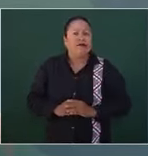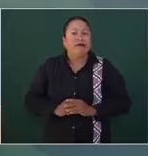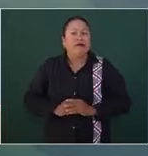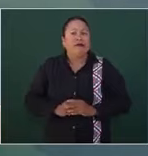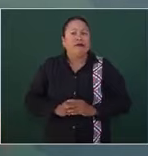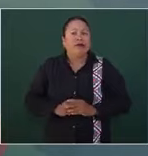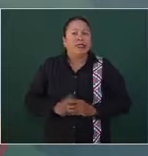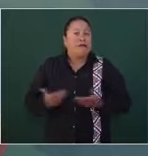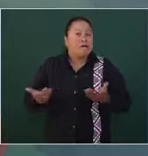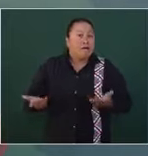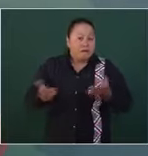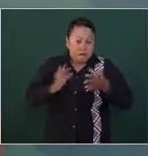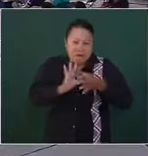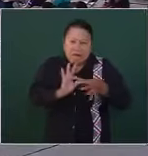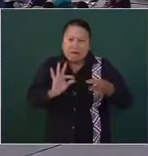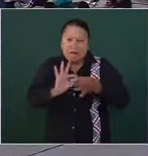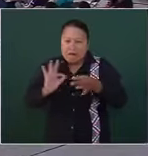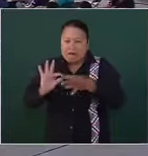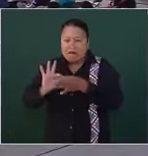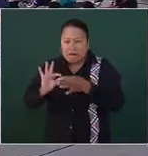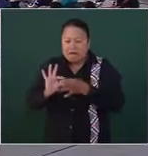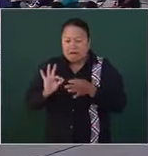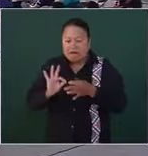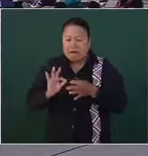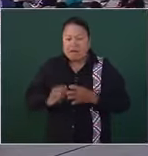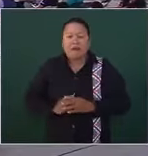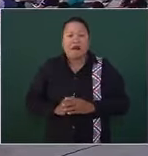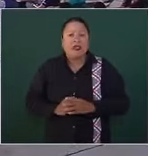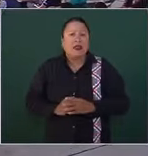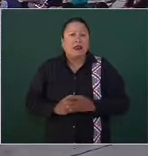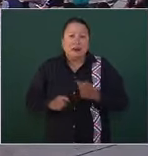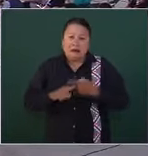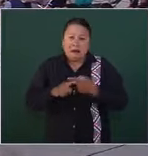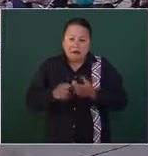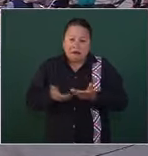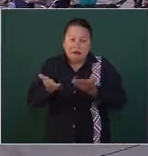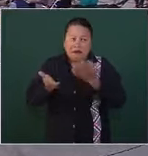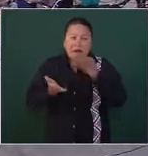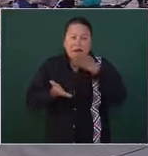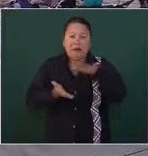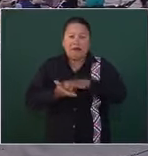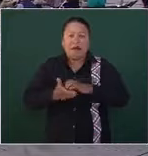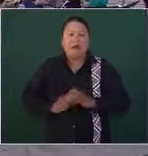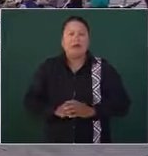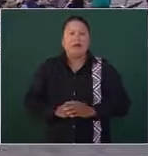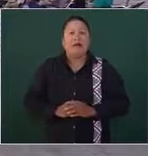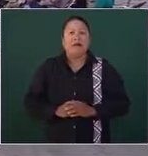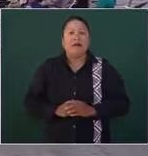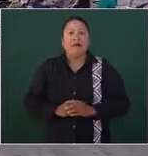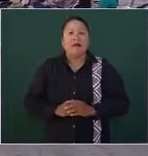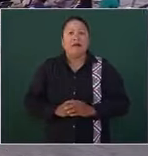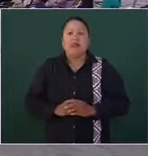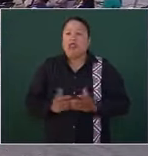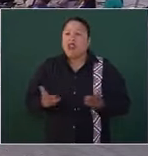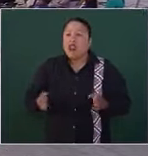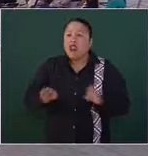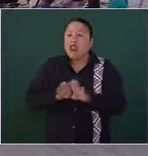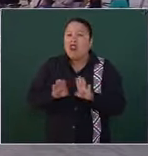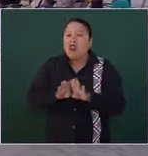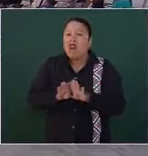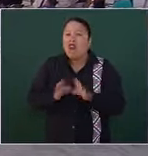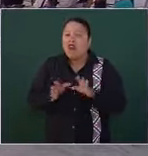explicarles el general secretario sobre la detención